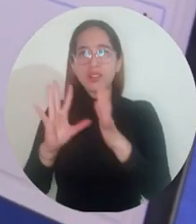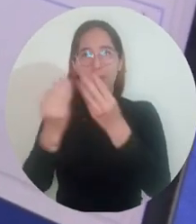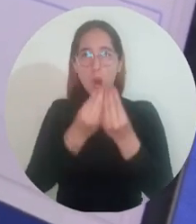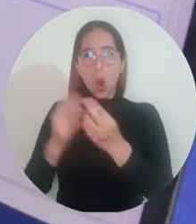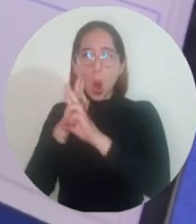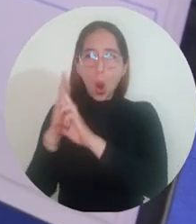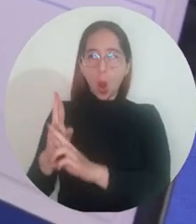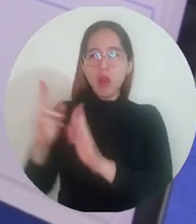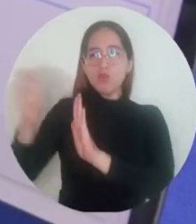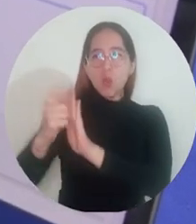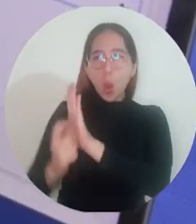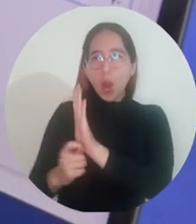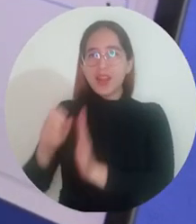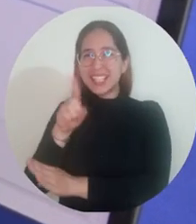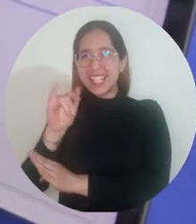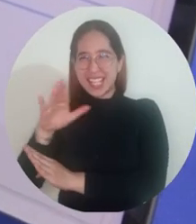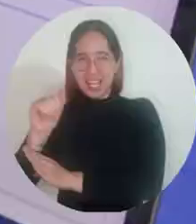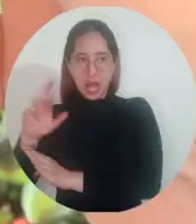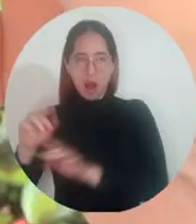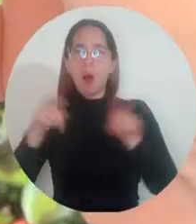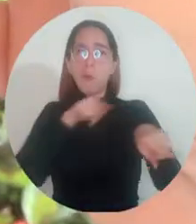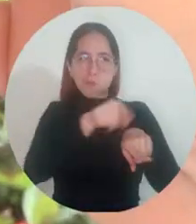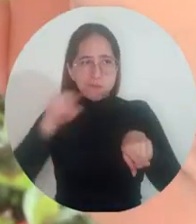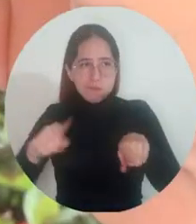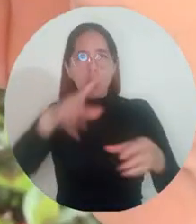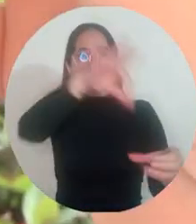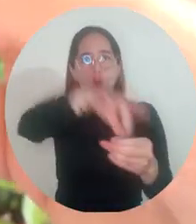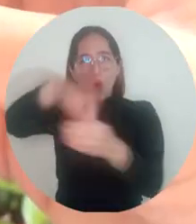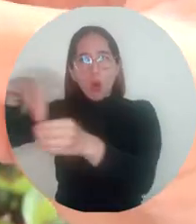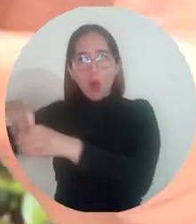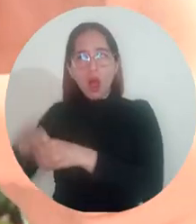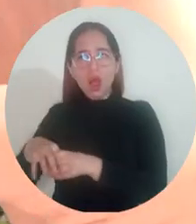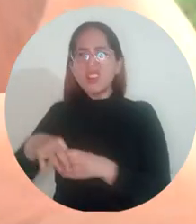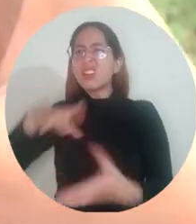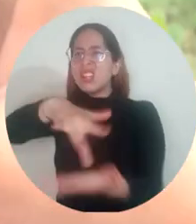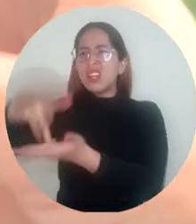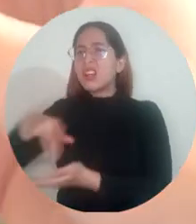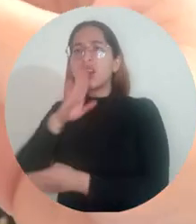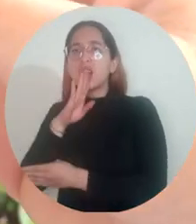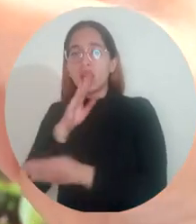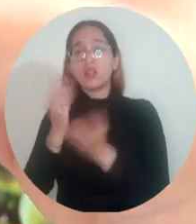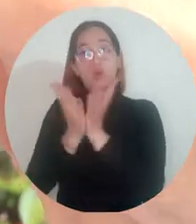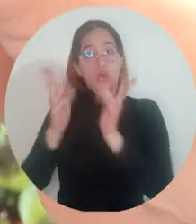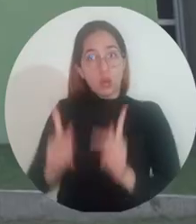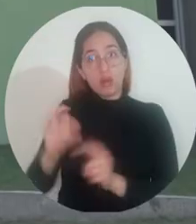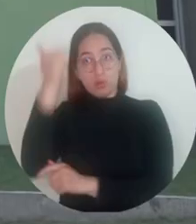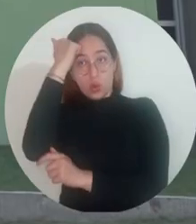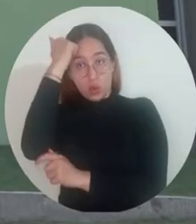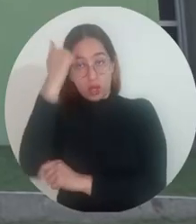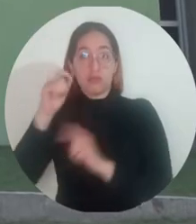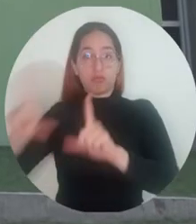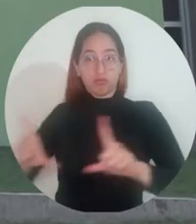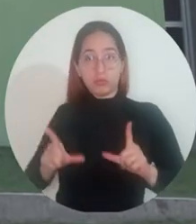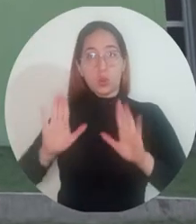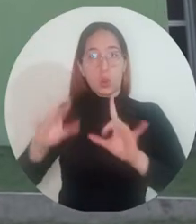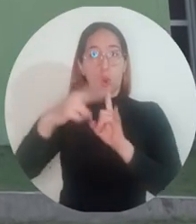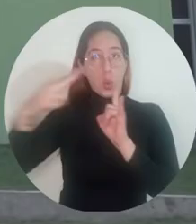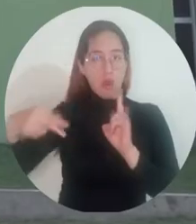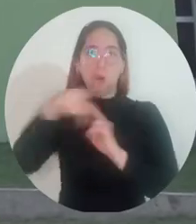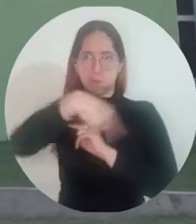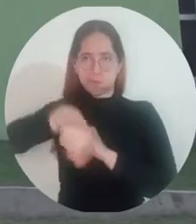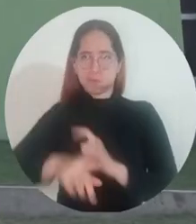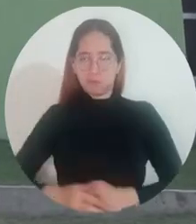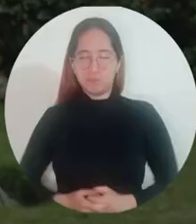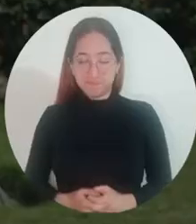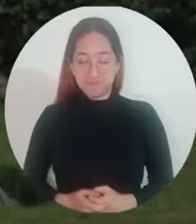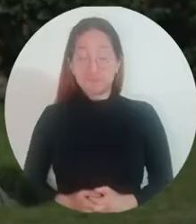interno de asignación y reconocimiento de puntaje CIARP, en la que participaron activamente estudiantes, docentes y graduados de la Universidad